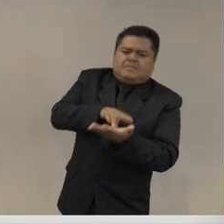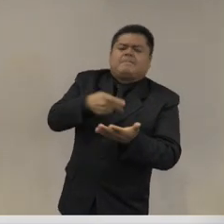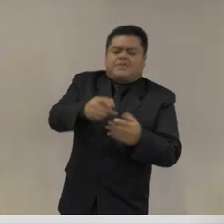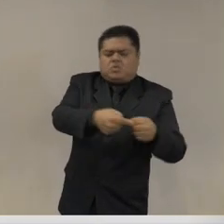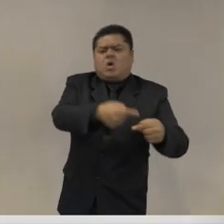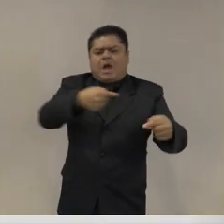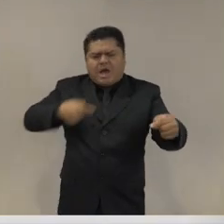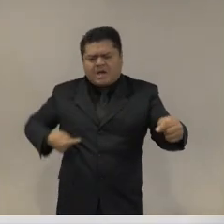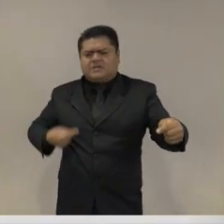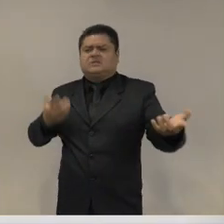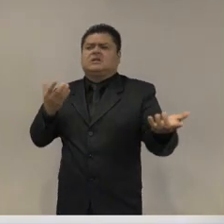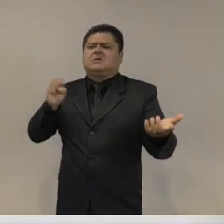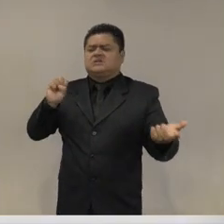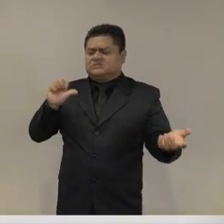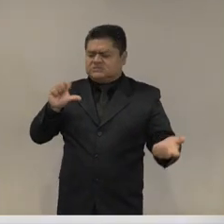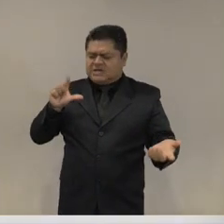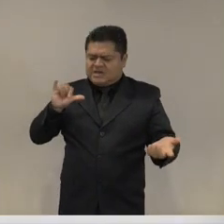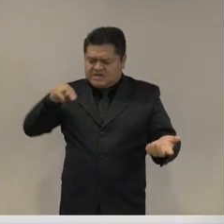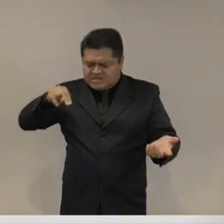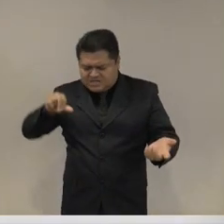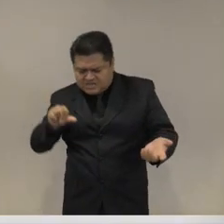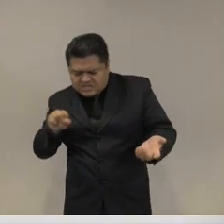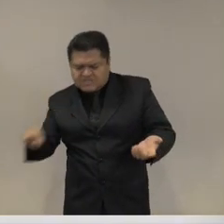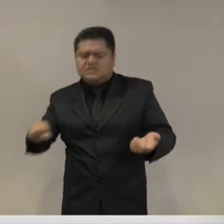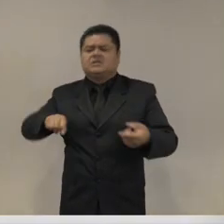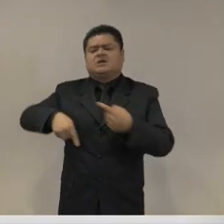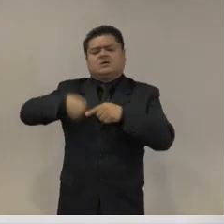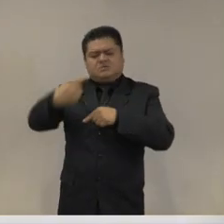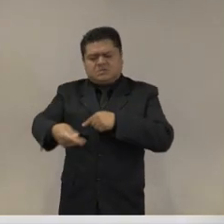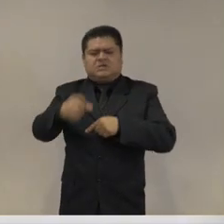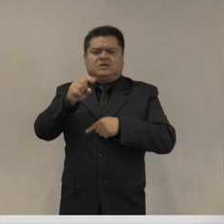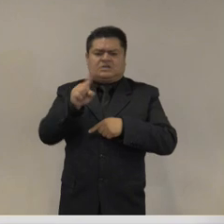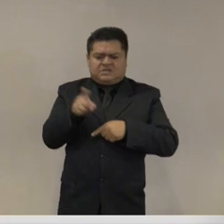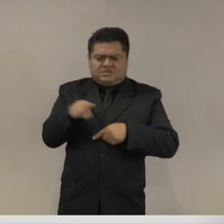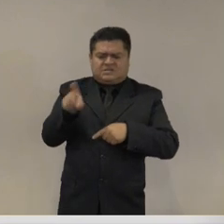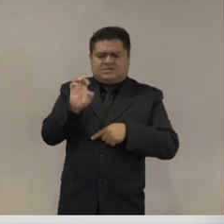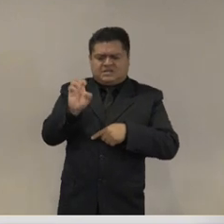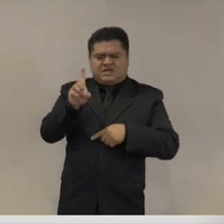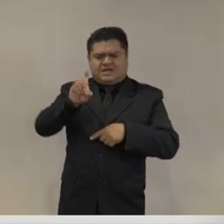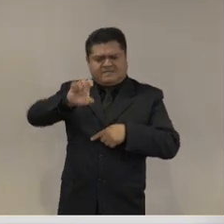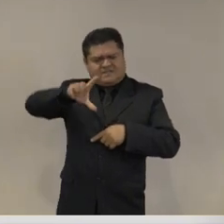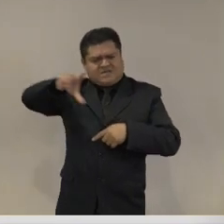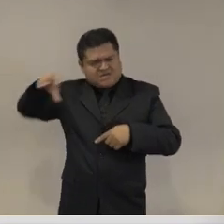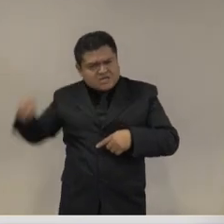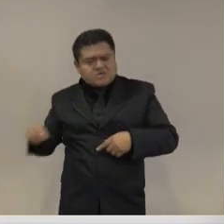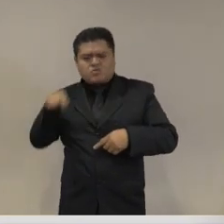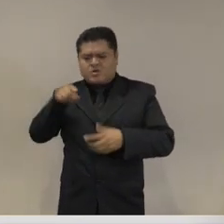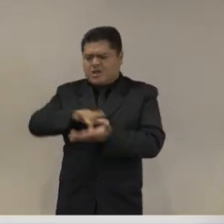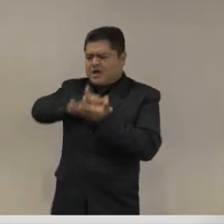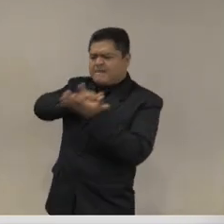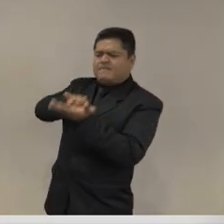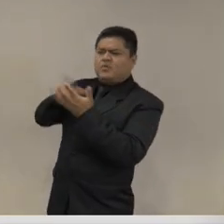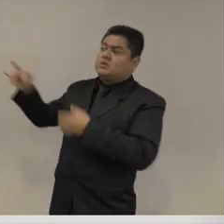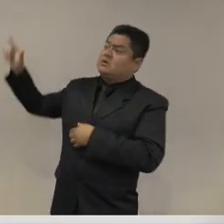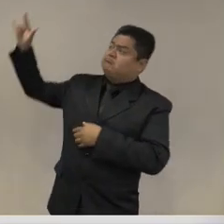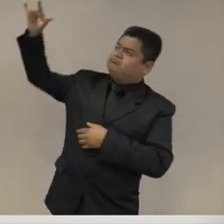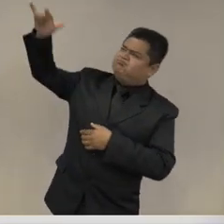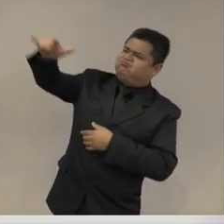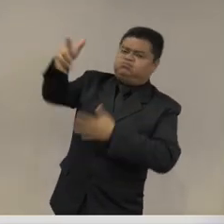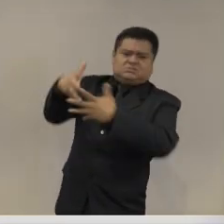incorporar a la fuerza aérea y va a ampliar lo que habían sido tareas históricas de las fuerzas armadas en